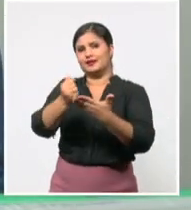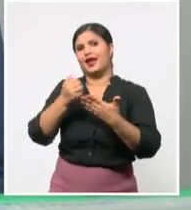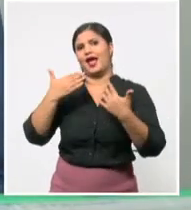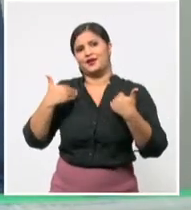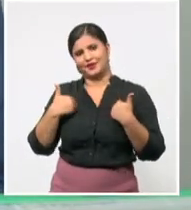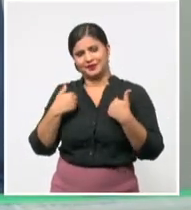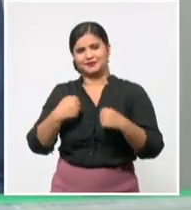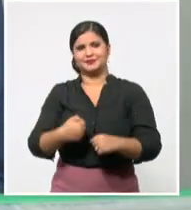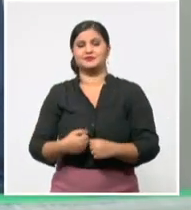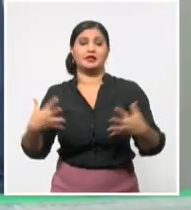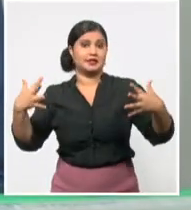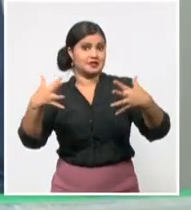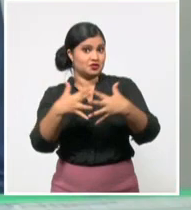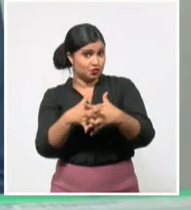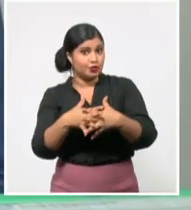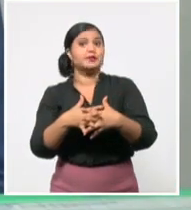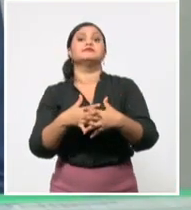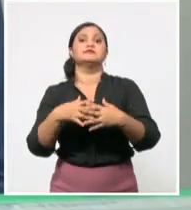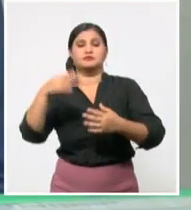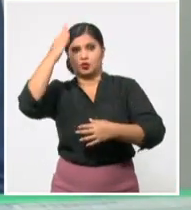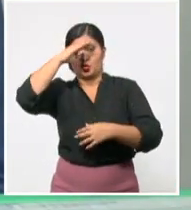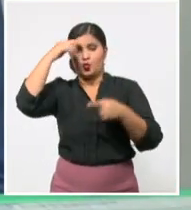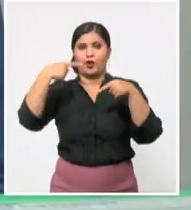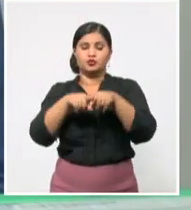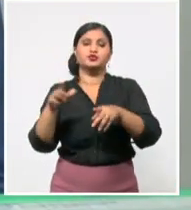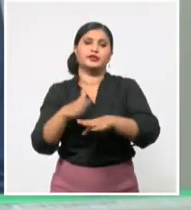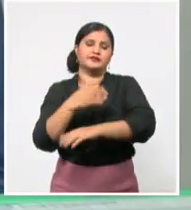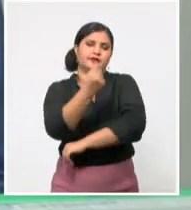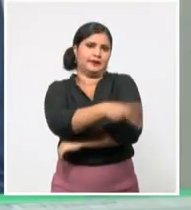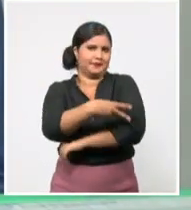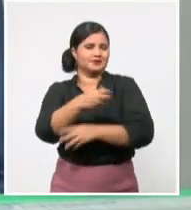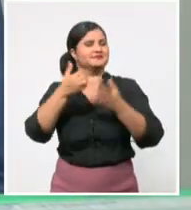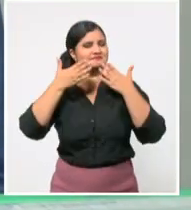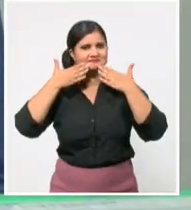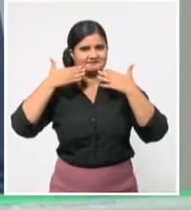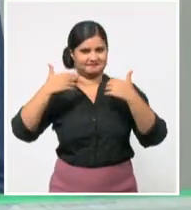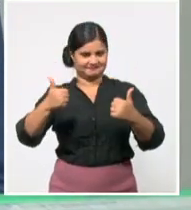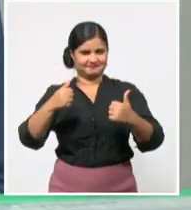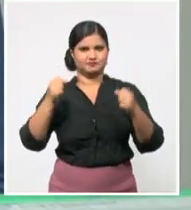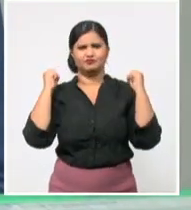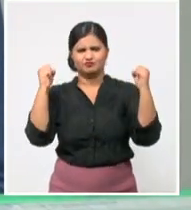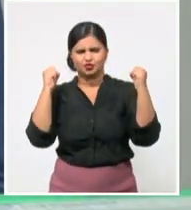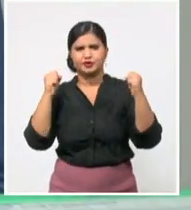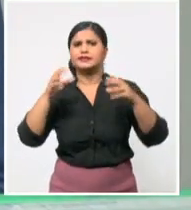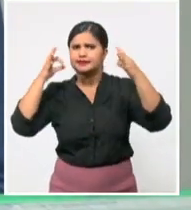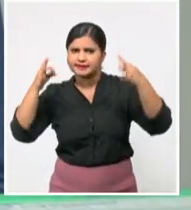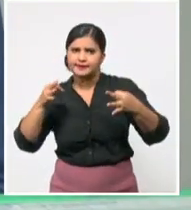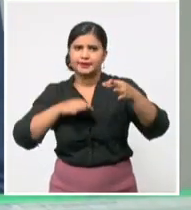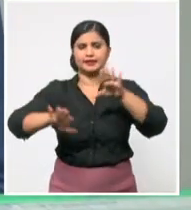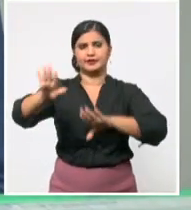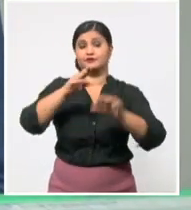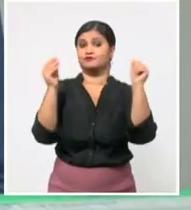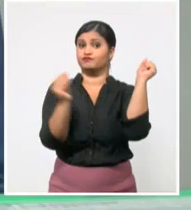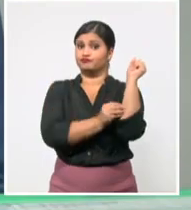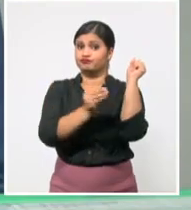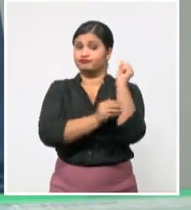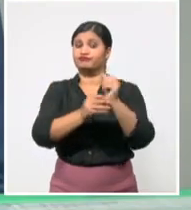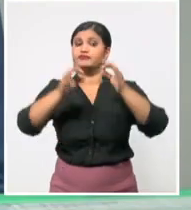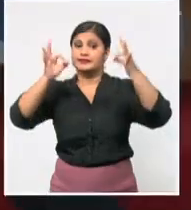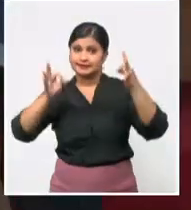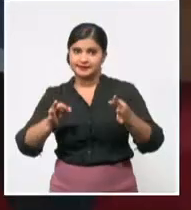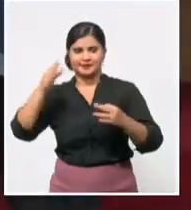convicciones y en también fortalecer nuestro sistema, fortalecerlo y defenderlo a nuestro sistema de